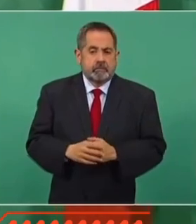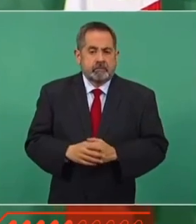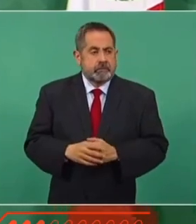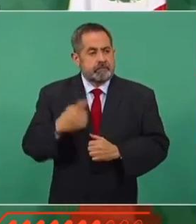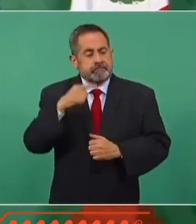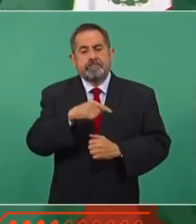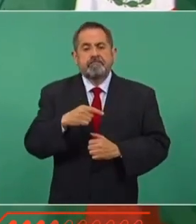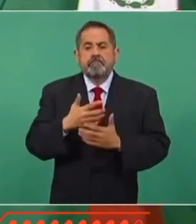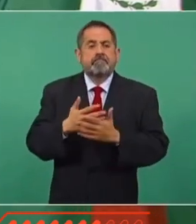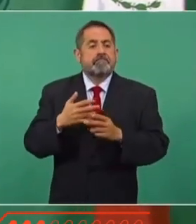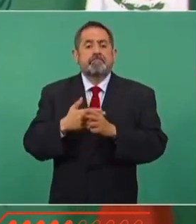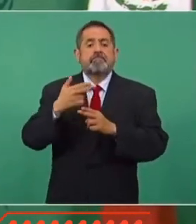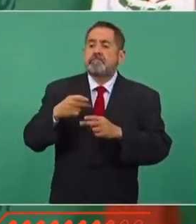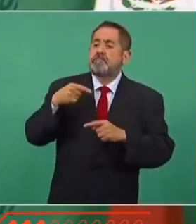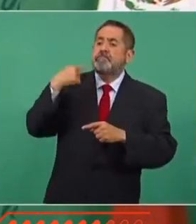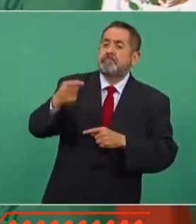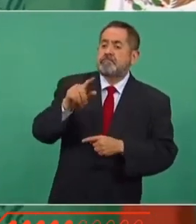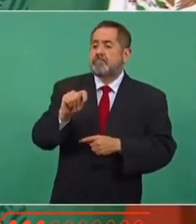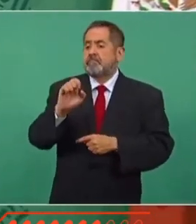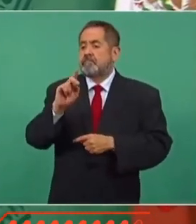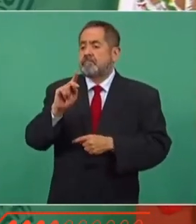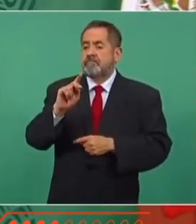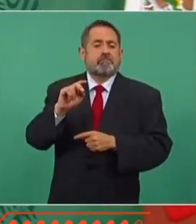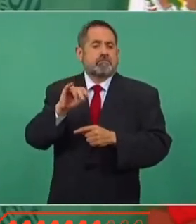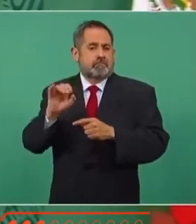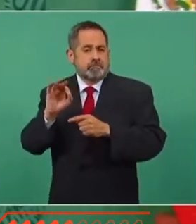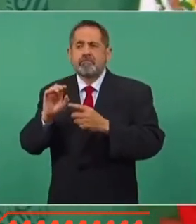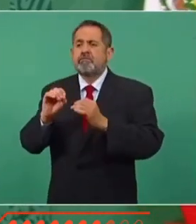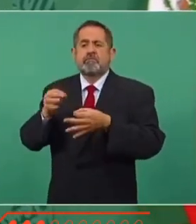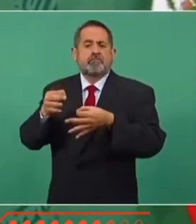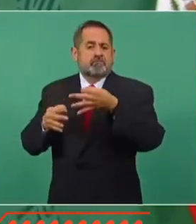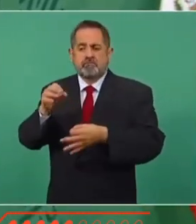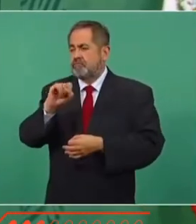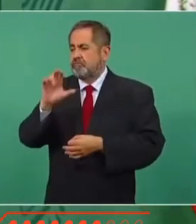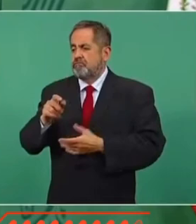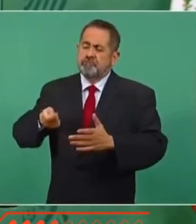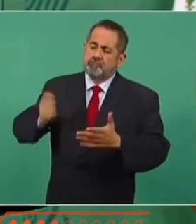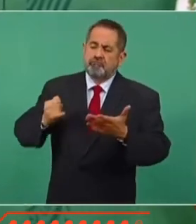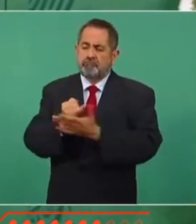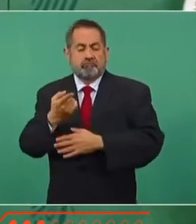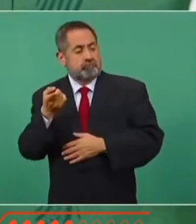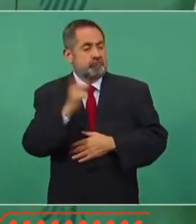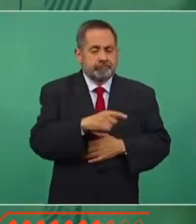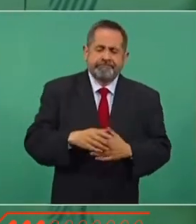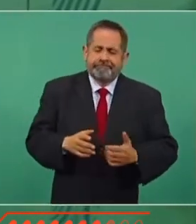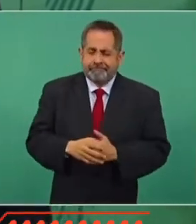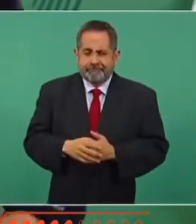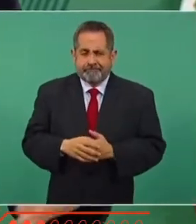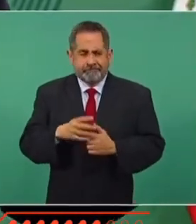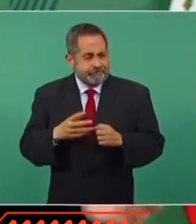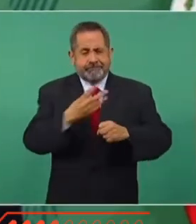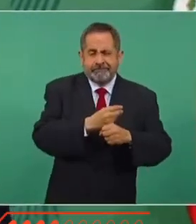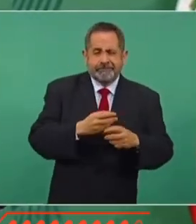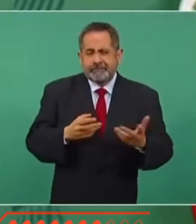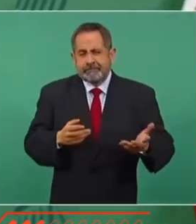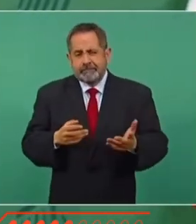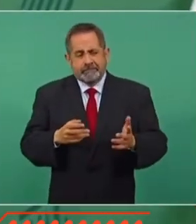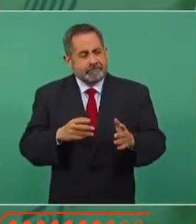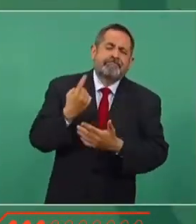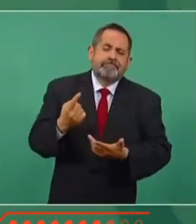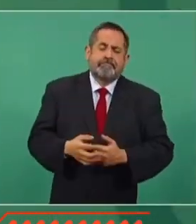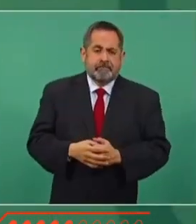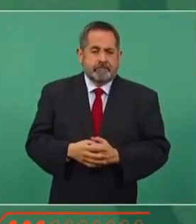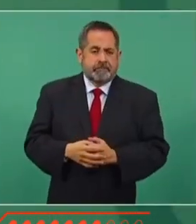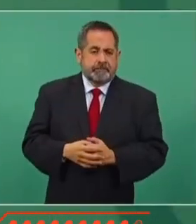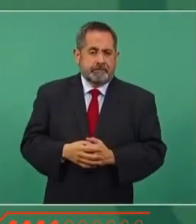¿Para qué esperar que el tribunal electoral o que la Suprema Corte le enmienden o le corrijan la